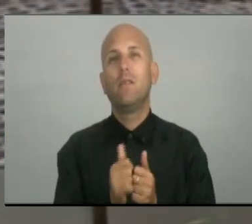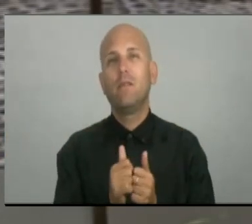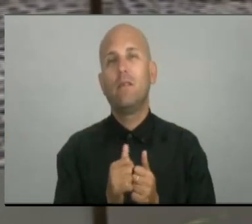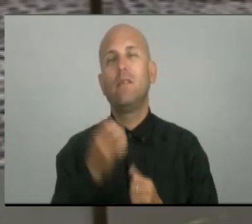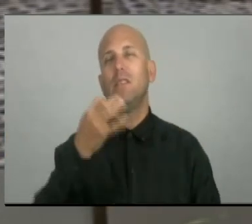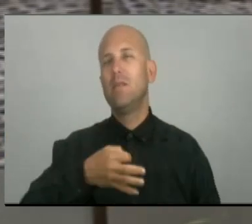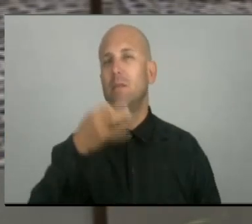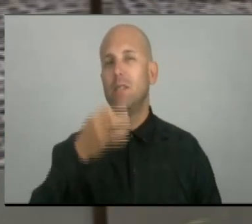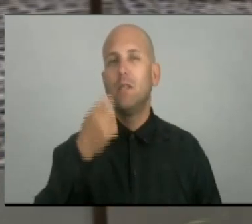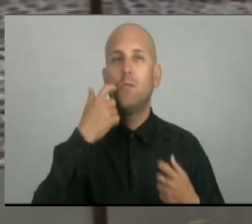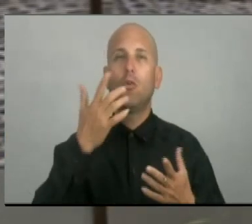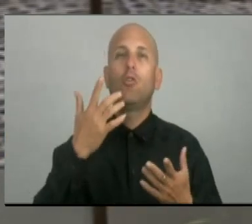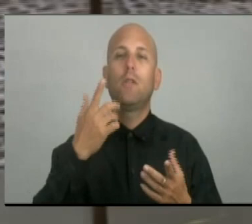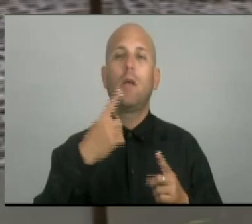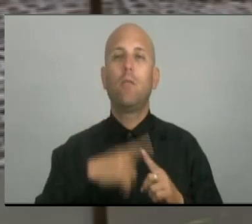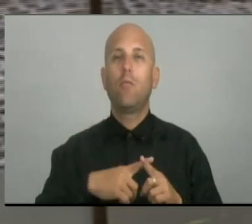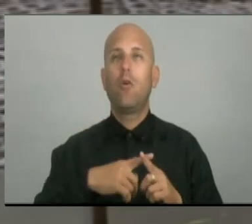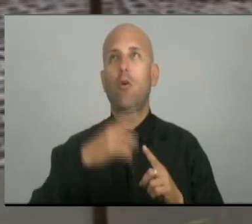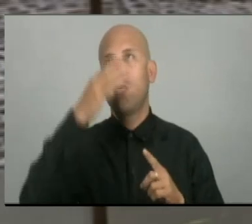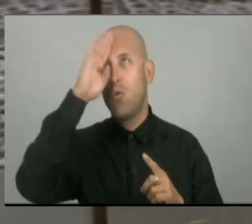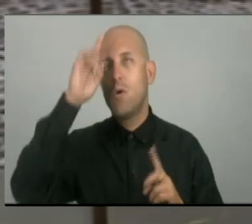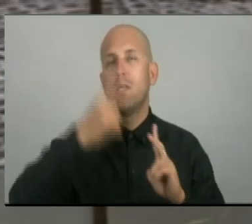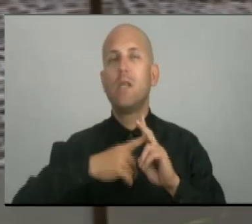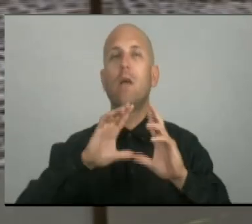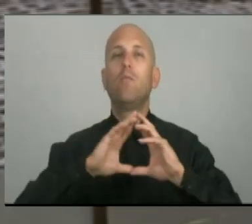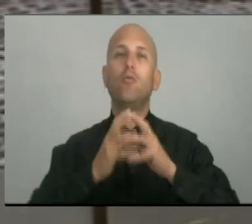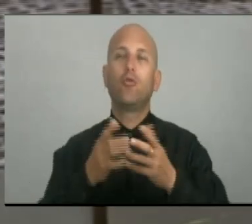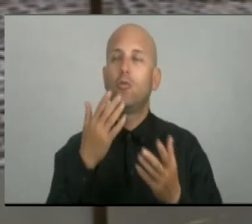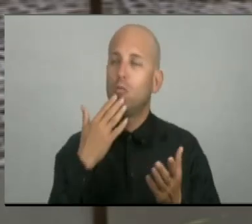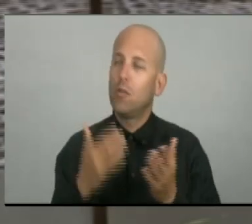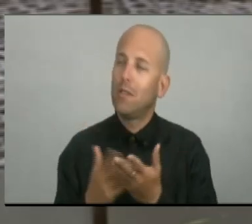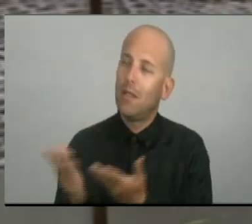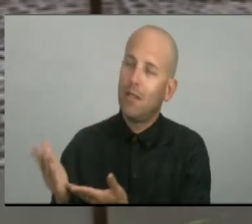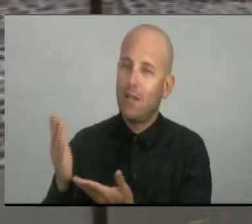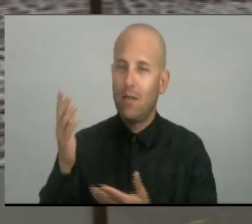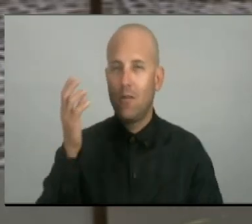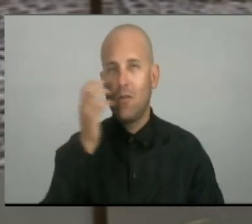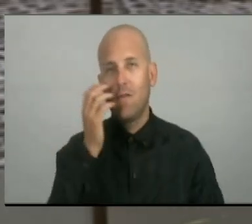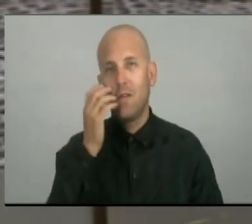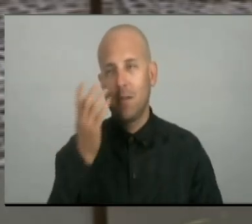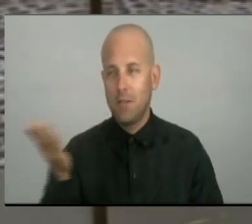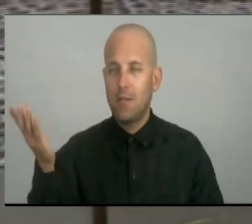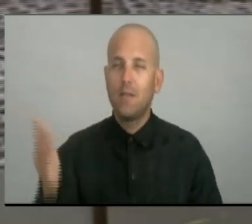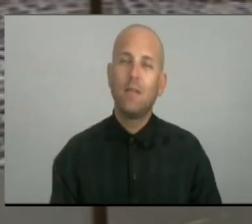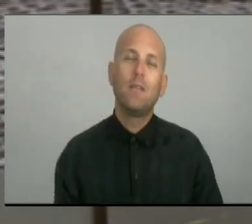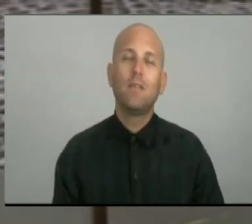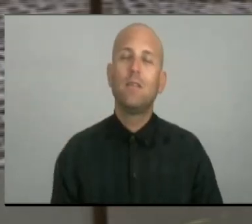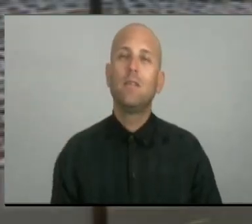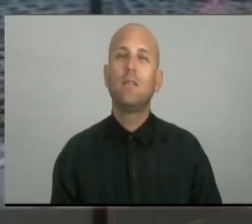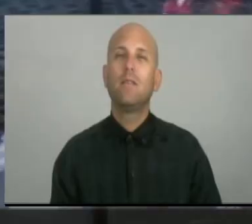acerca de lo que es noticia en materia de deporte. Buenas tardes para ti Roberto Carlos y adelante.